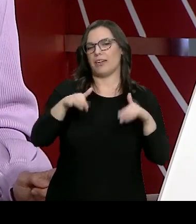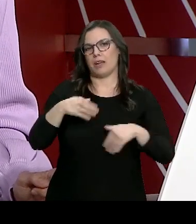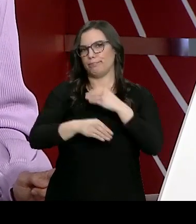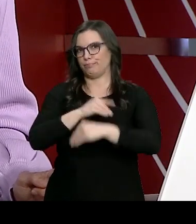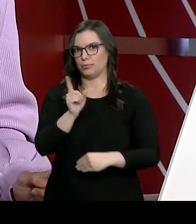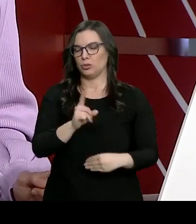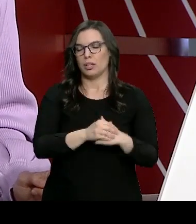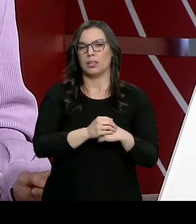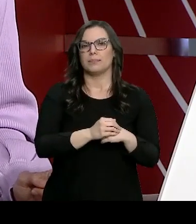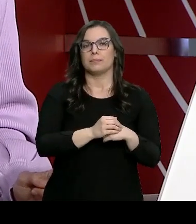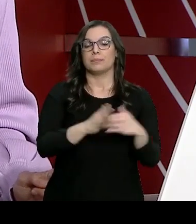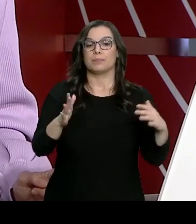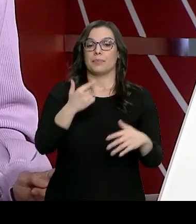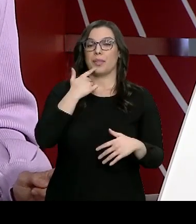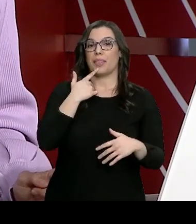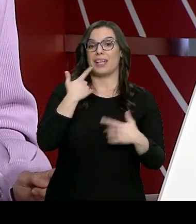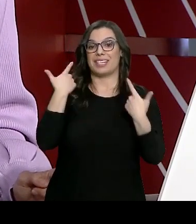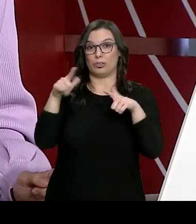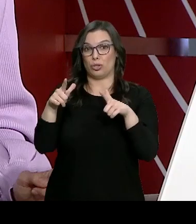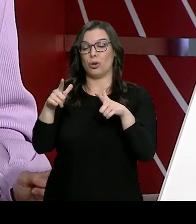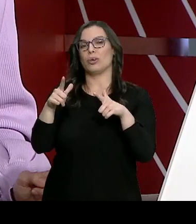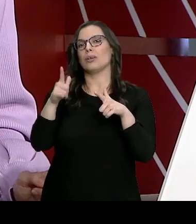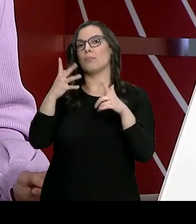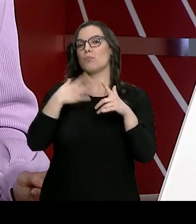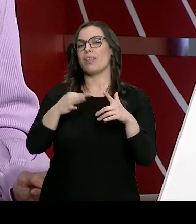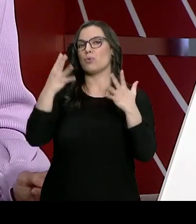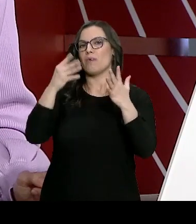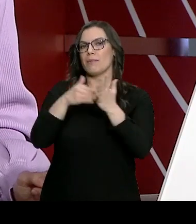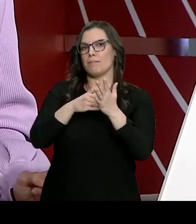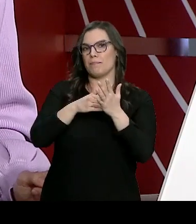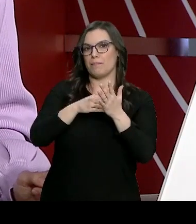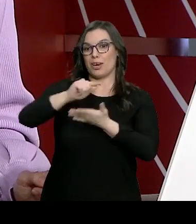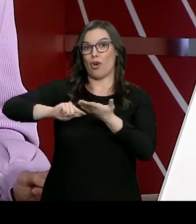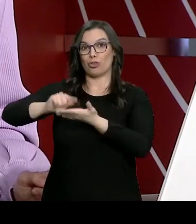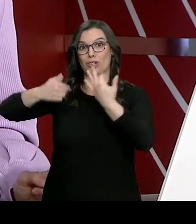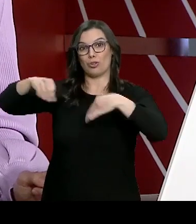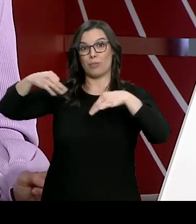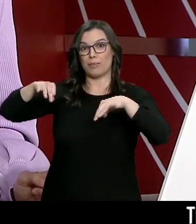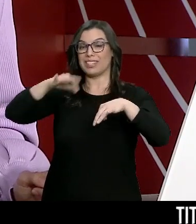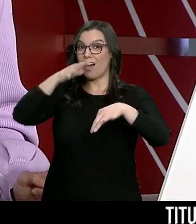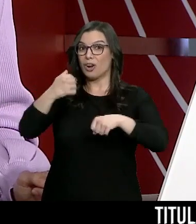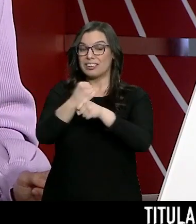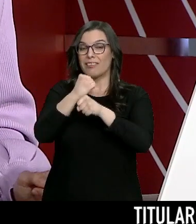calculan que de los 9.000 puestos de trabajo que generan, solo hay 500 personas en activo.